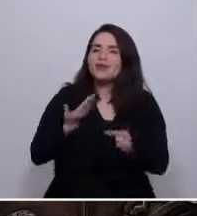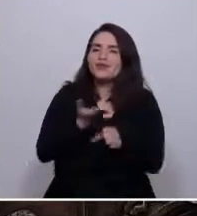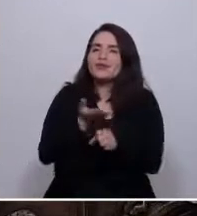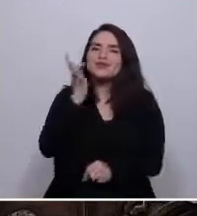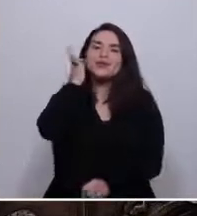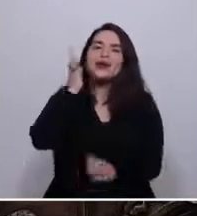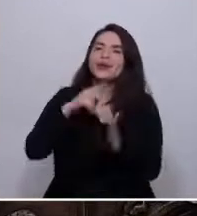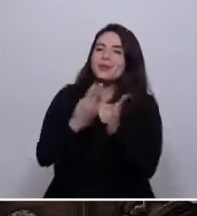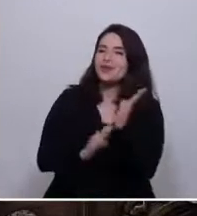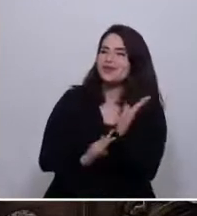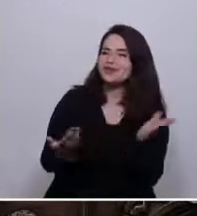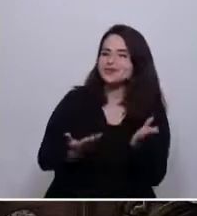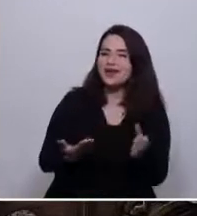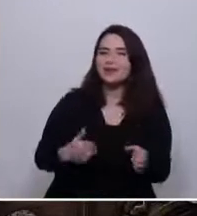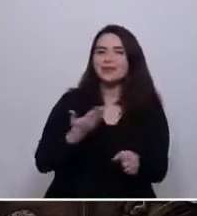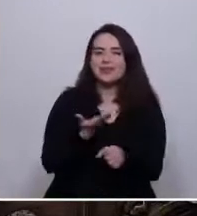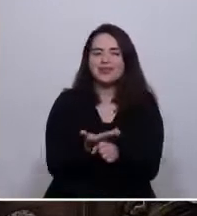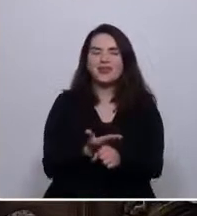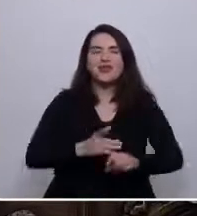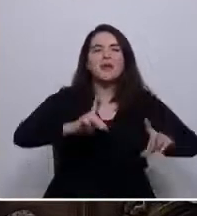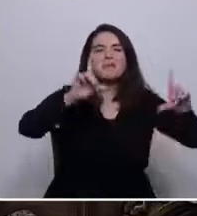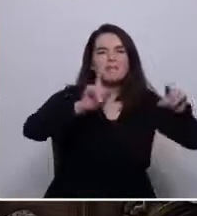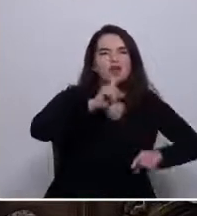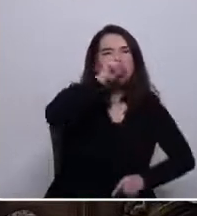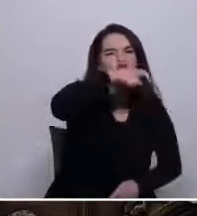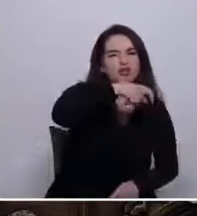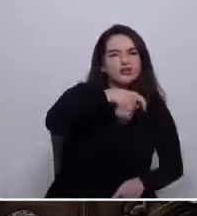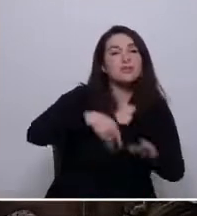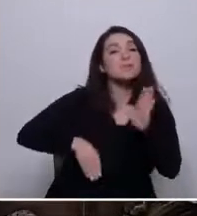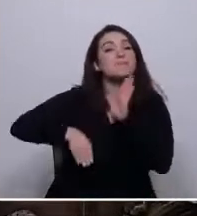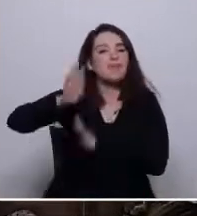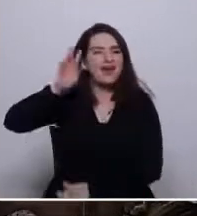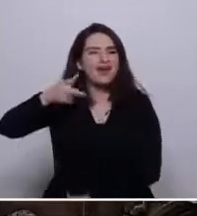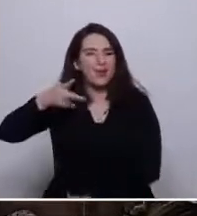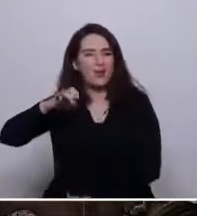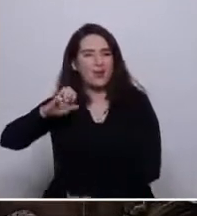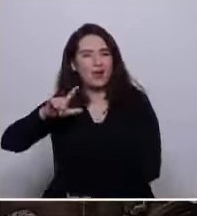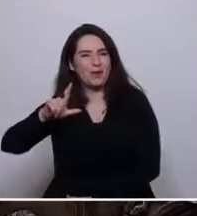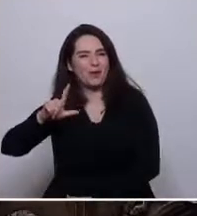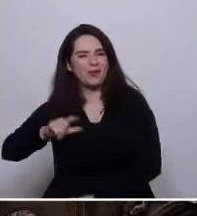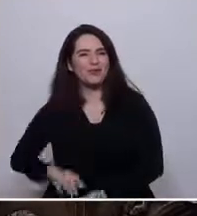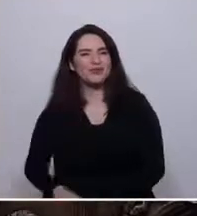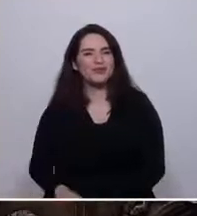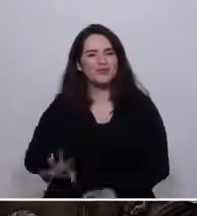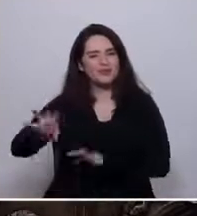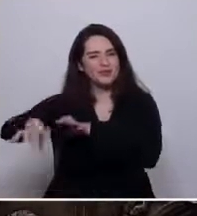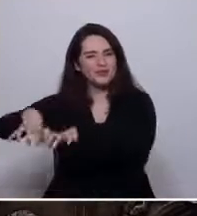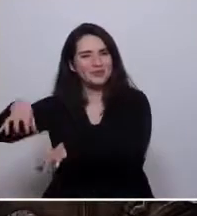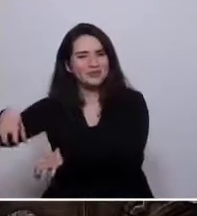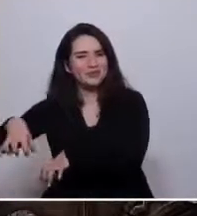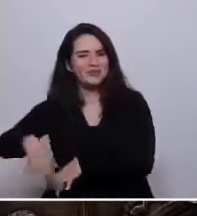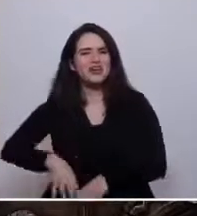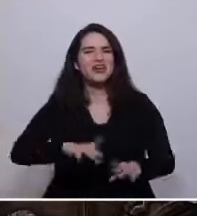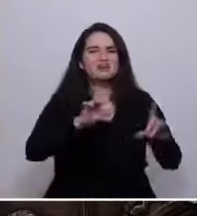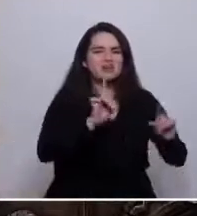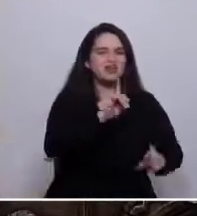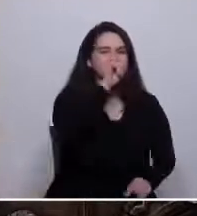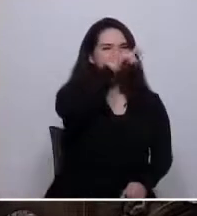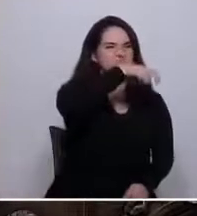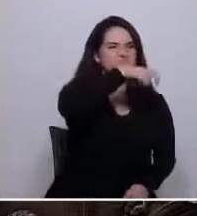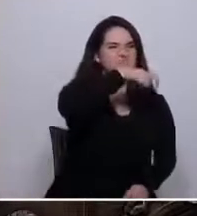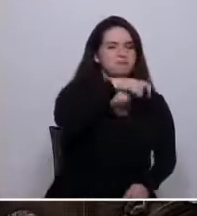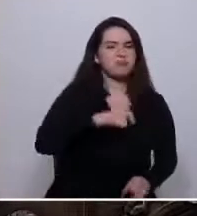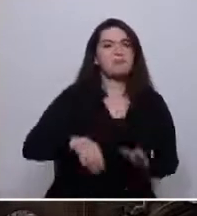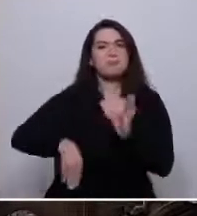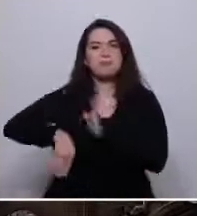Pidió menos cóndor y más huemul. Menos cóndor, más huemul.